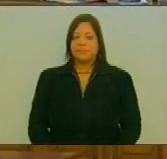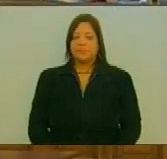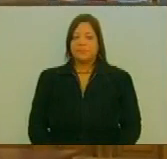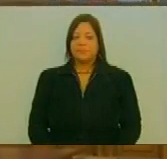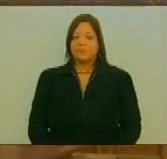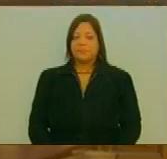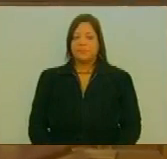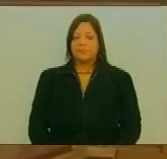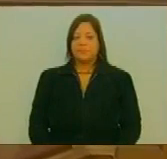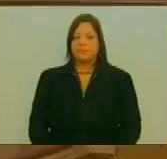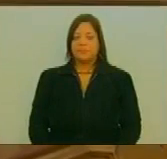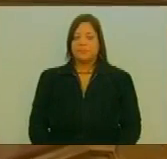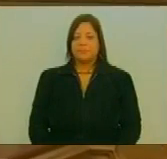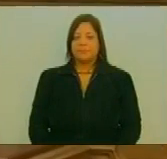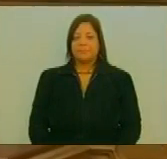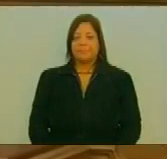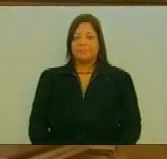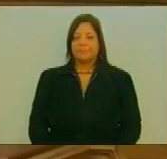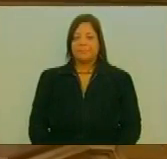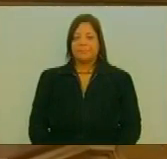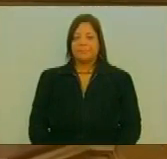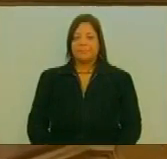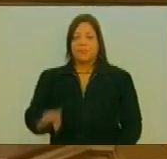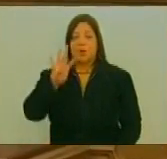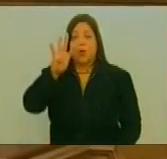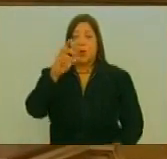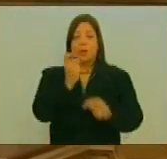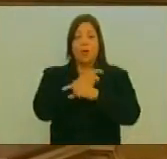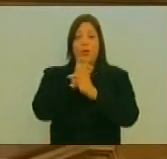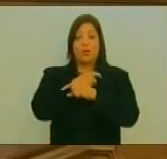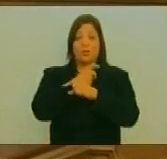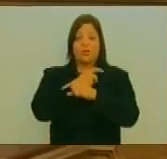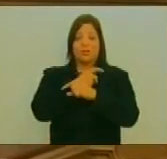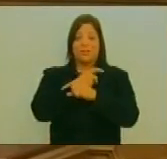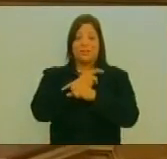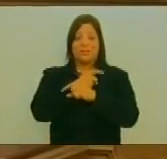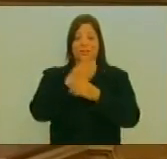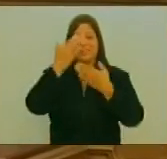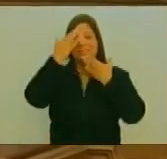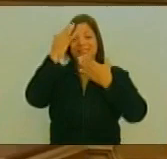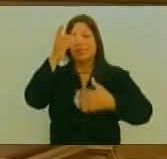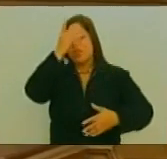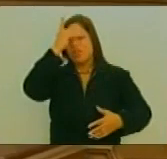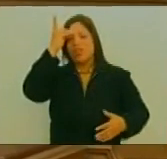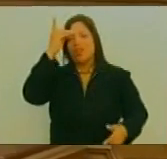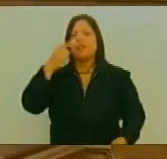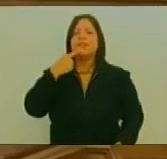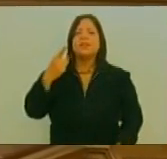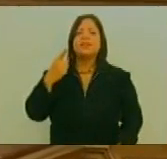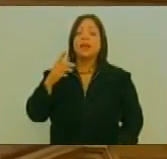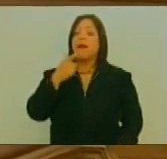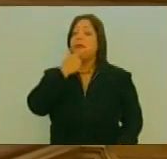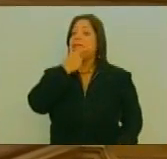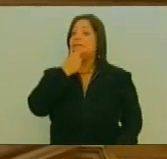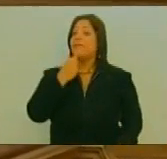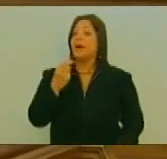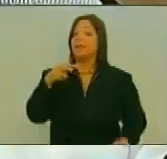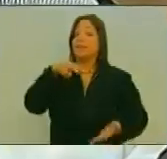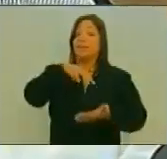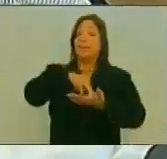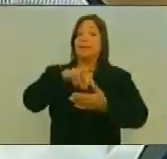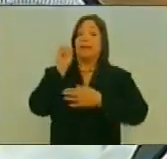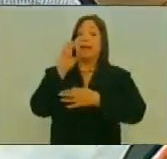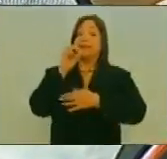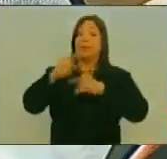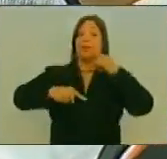Es del 4 de agosto Cuando escuchamos A Diosdado decir No es nada fácil Pararse antes de una asamblea